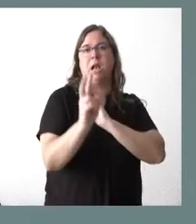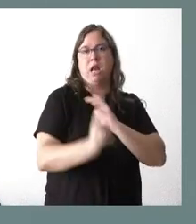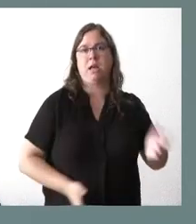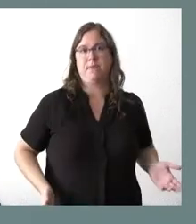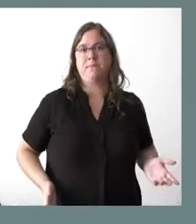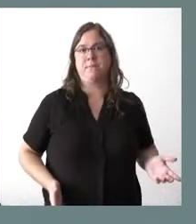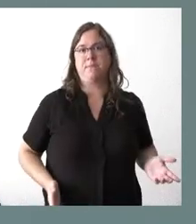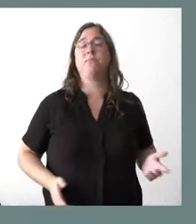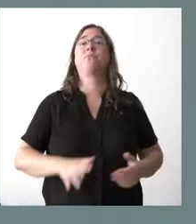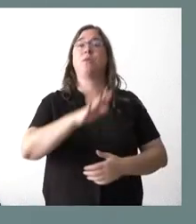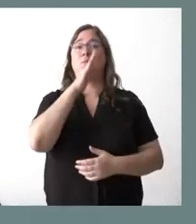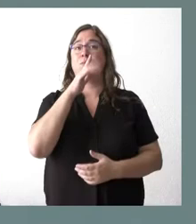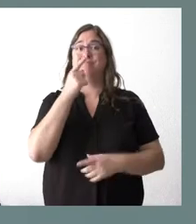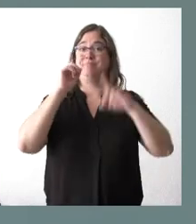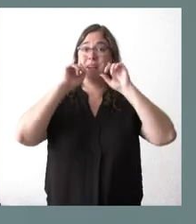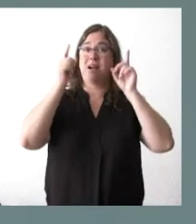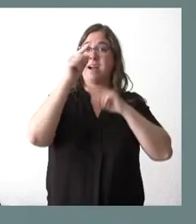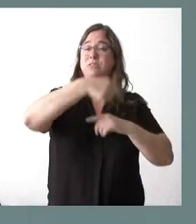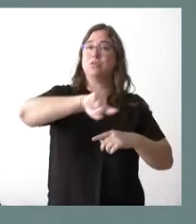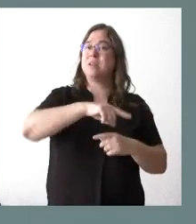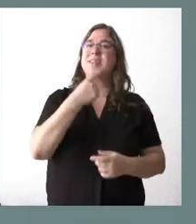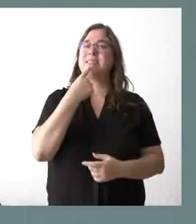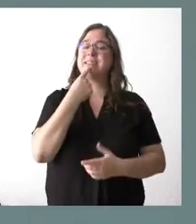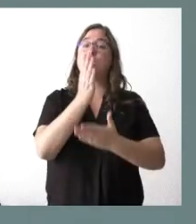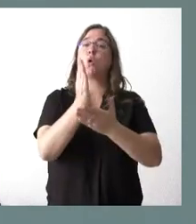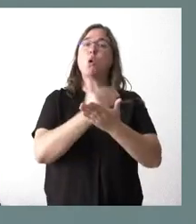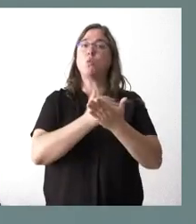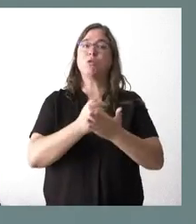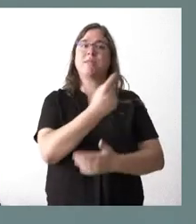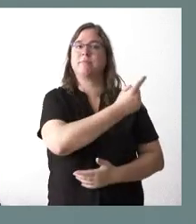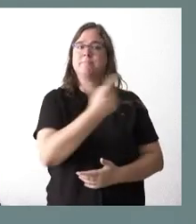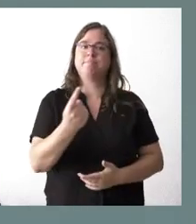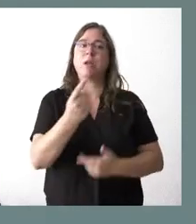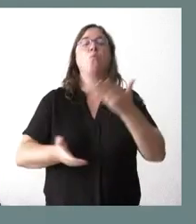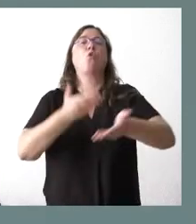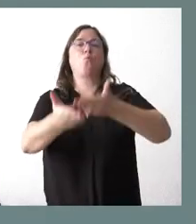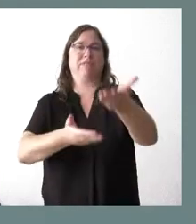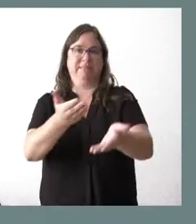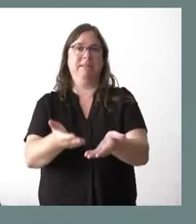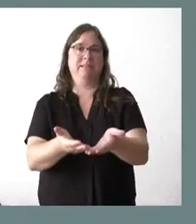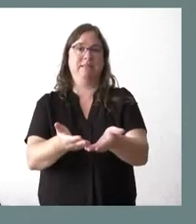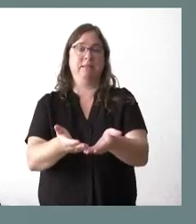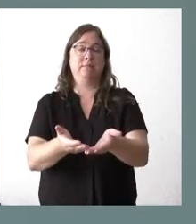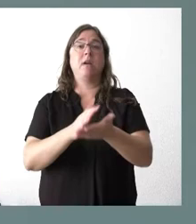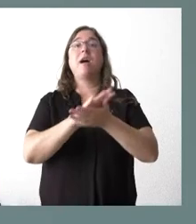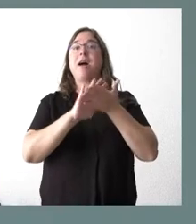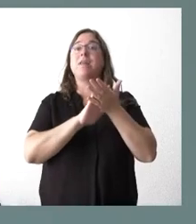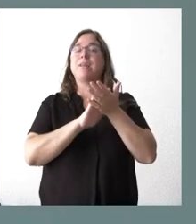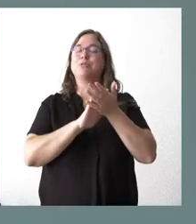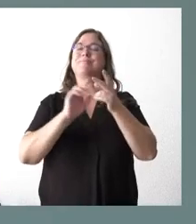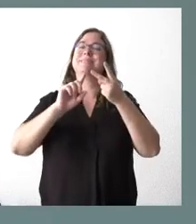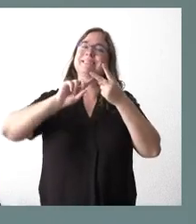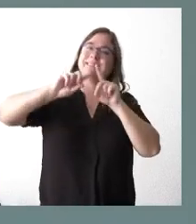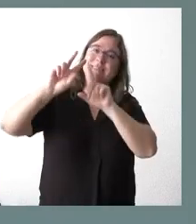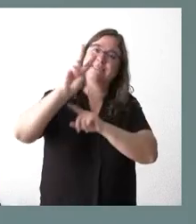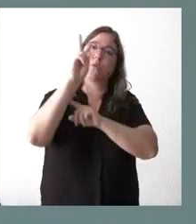y que, en ese caso, invitaría a las comunidades autónomas a plantear propuestas. Estamos hablando, por tanto, de una segunda fase, de una